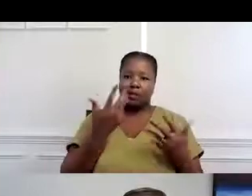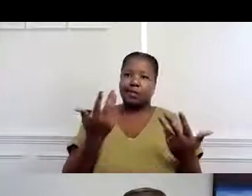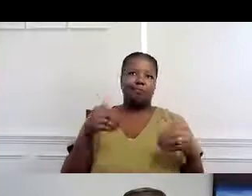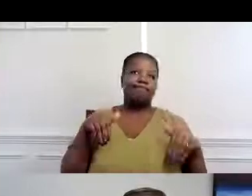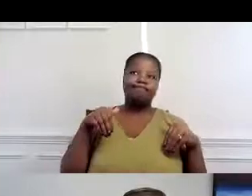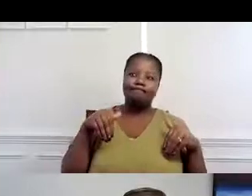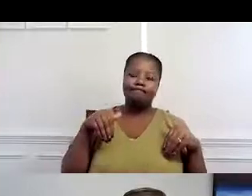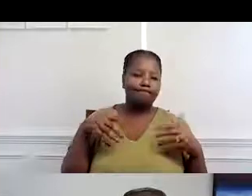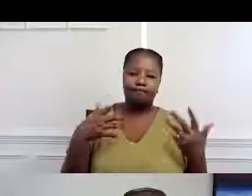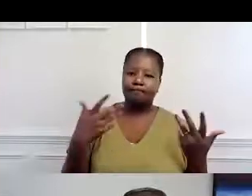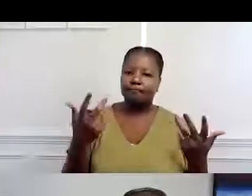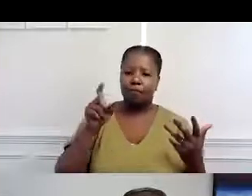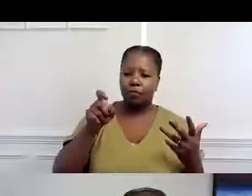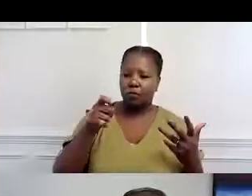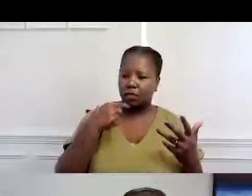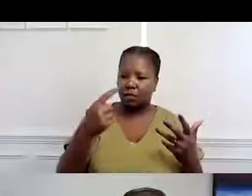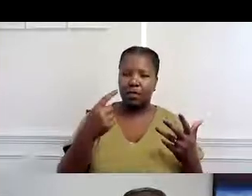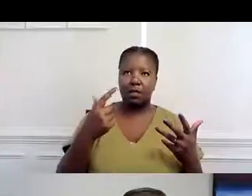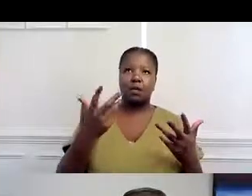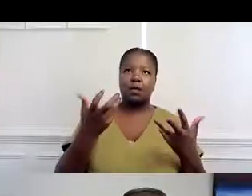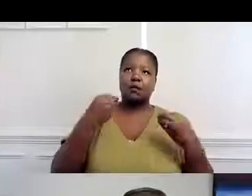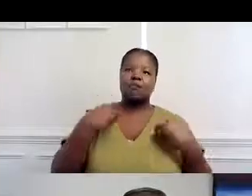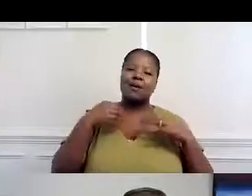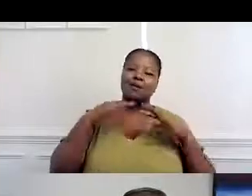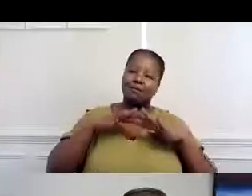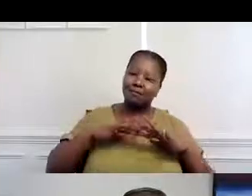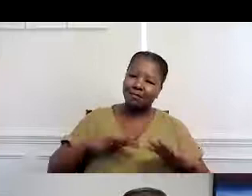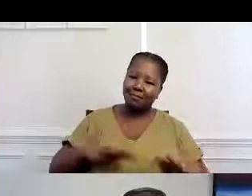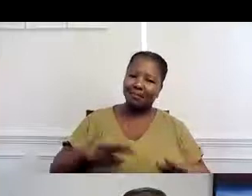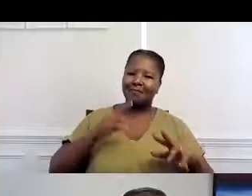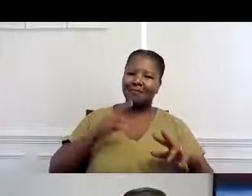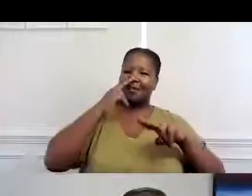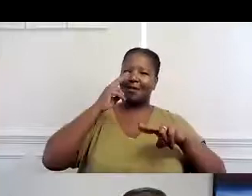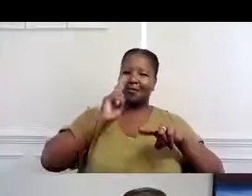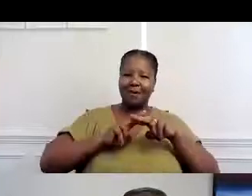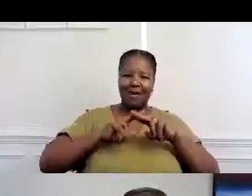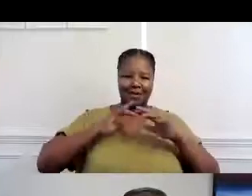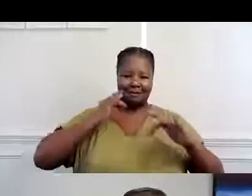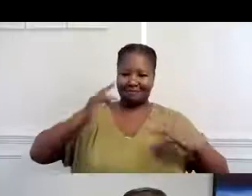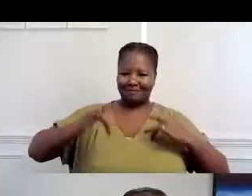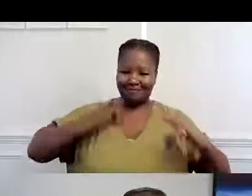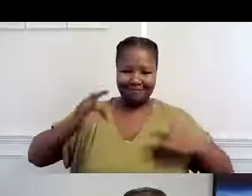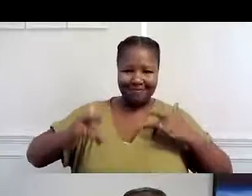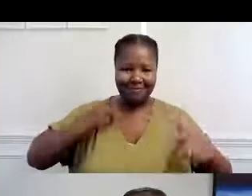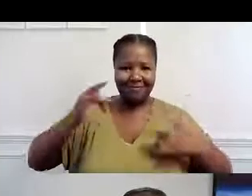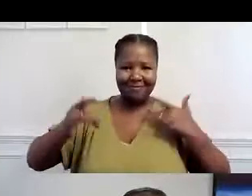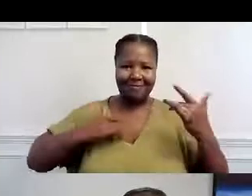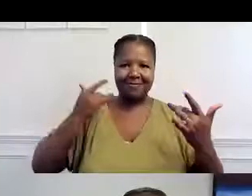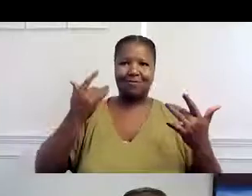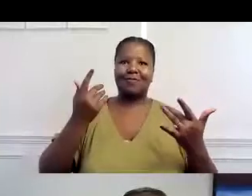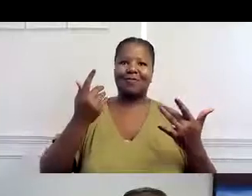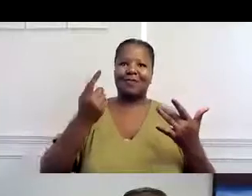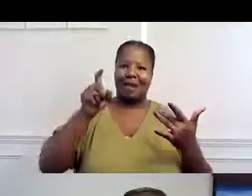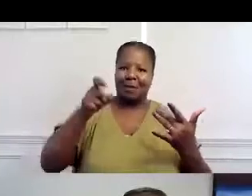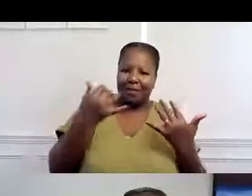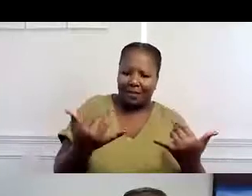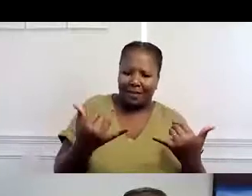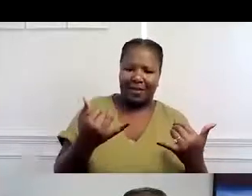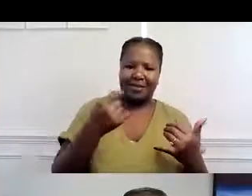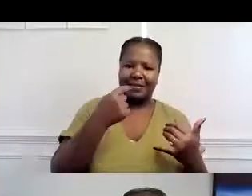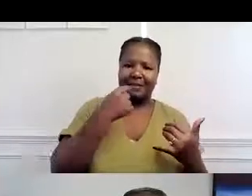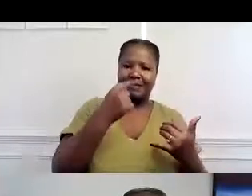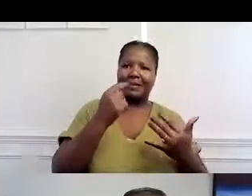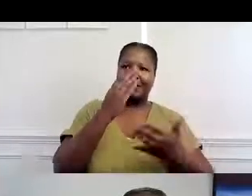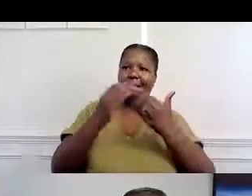Así que a me gustaría algo que me calme, que sea calmante, divertido y